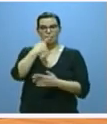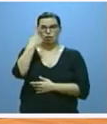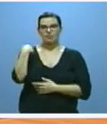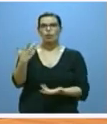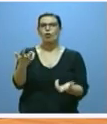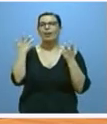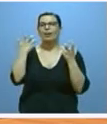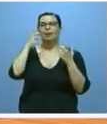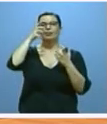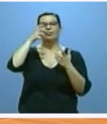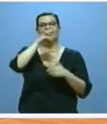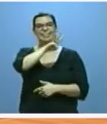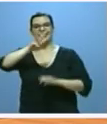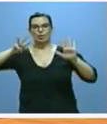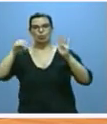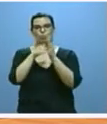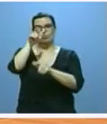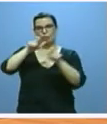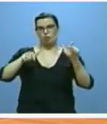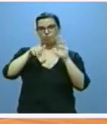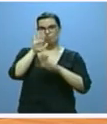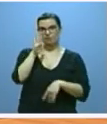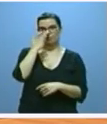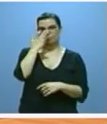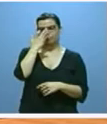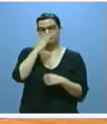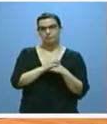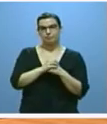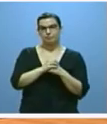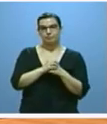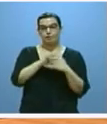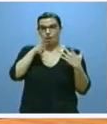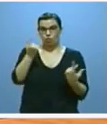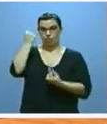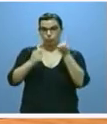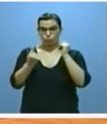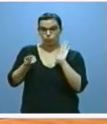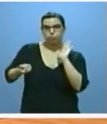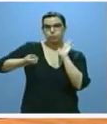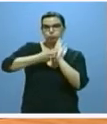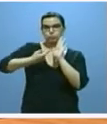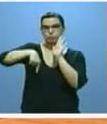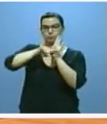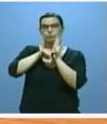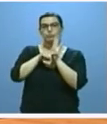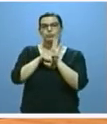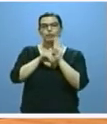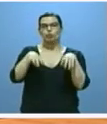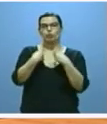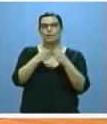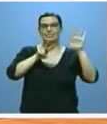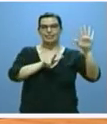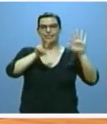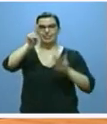benefició a más de 38.000 personas y al que los vigentes presupuestos destinan ya una cantidad de 76